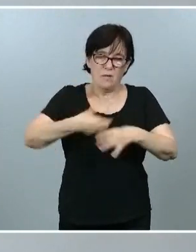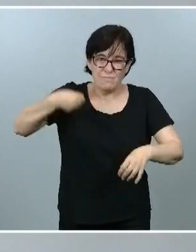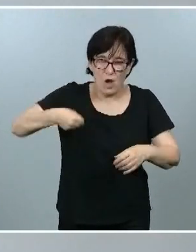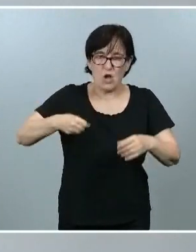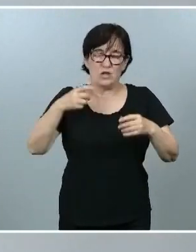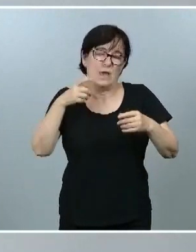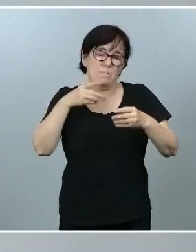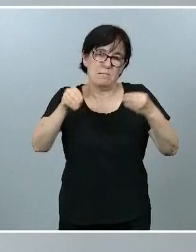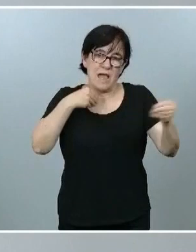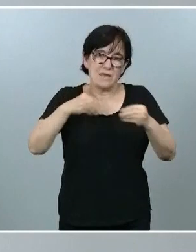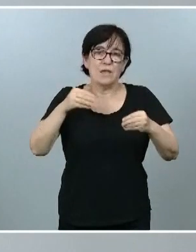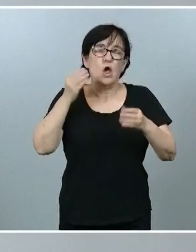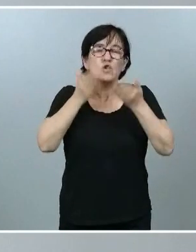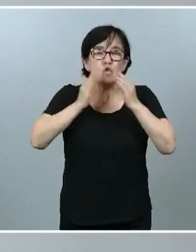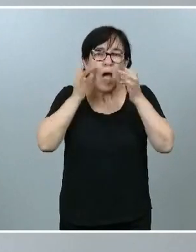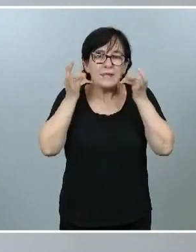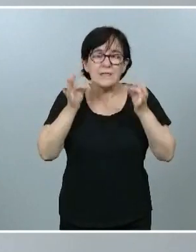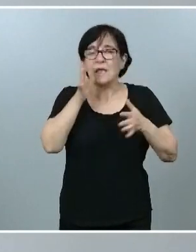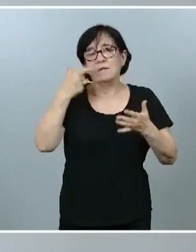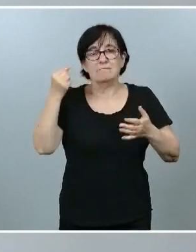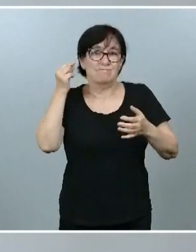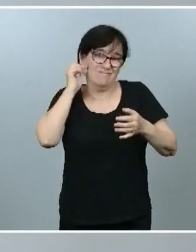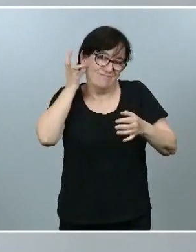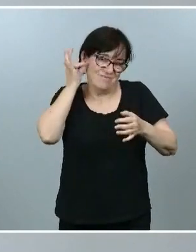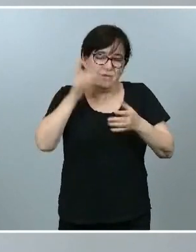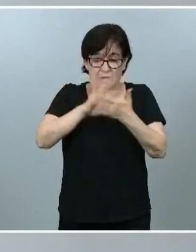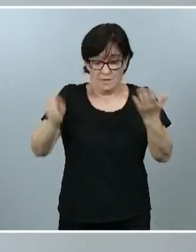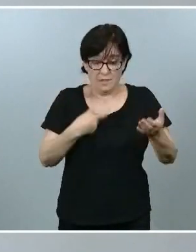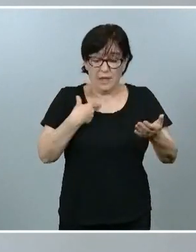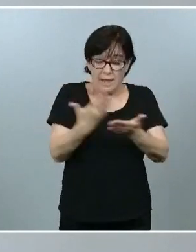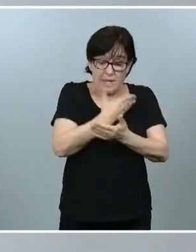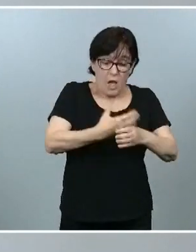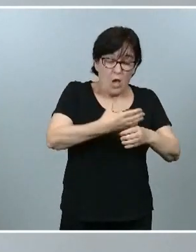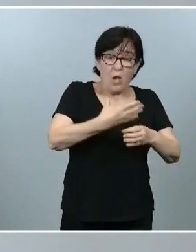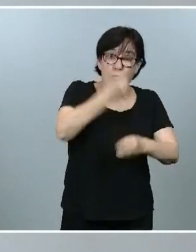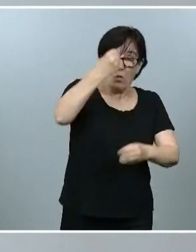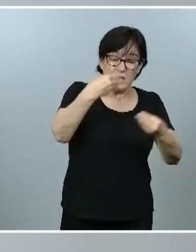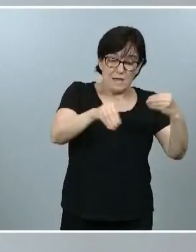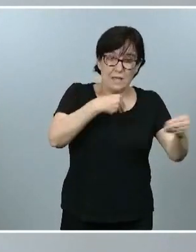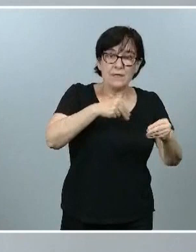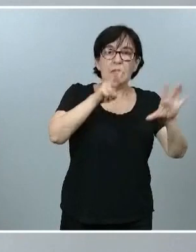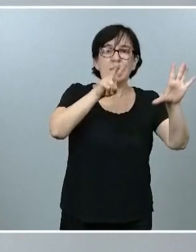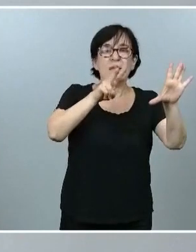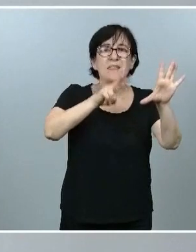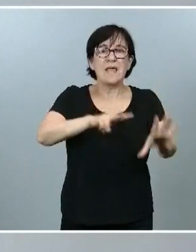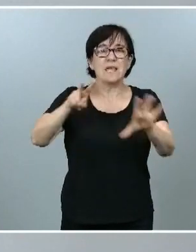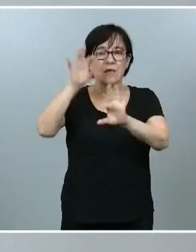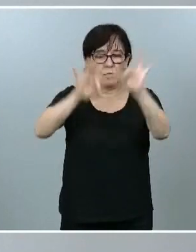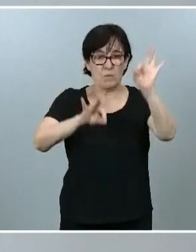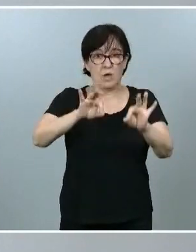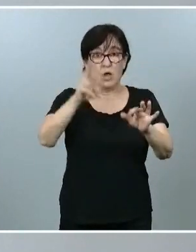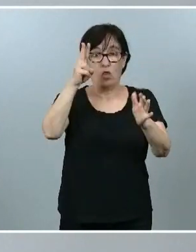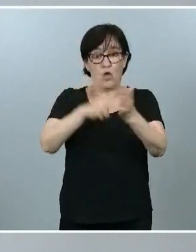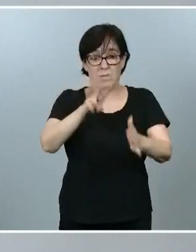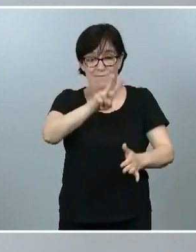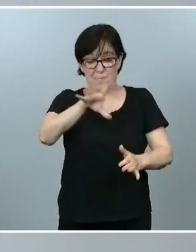pesca. O objetivo de recogida separada de botellas de plástico se eleva a un 77% en o ano 2025 e